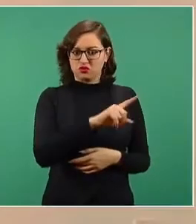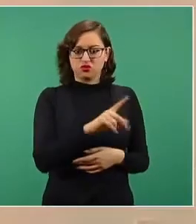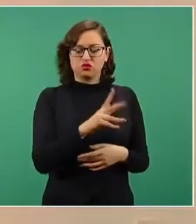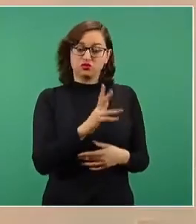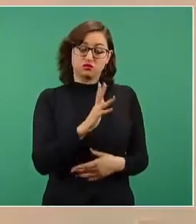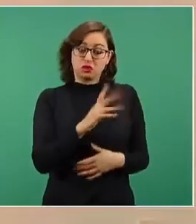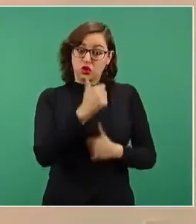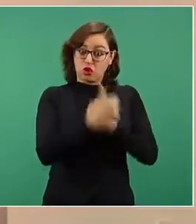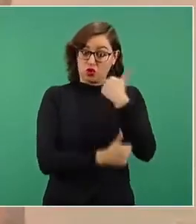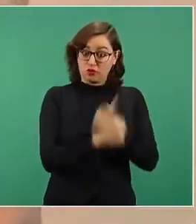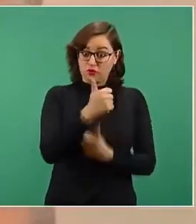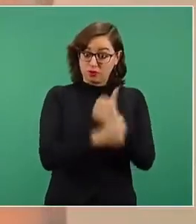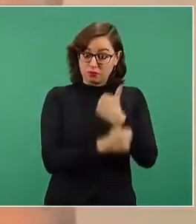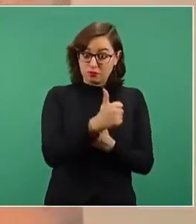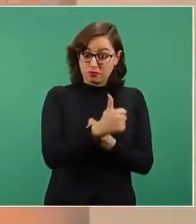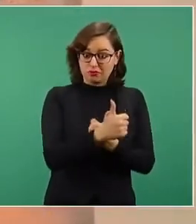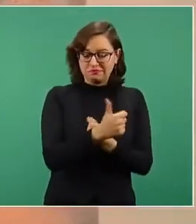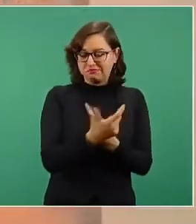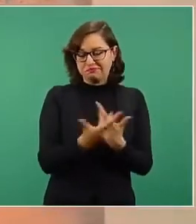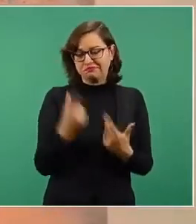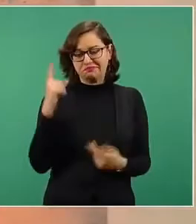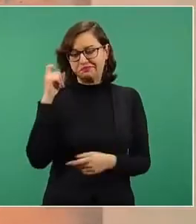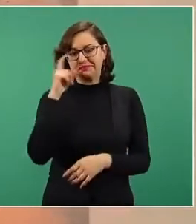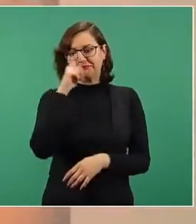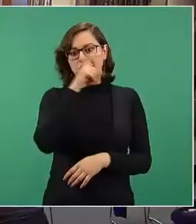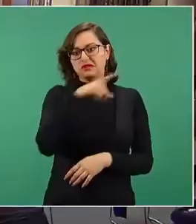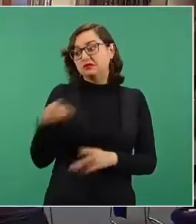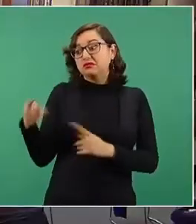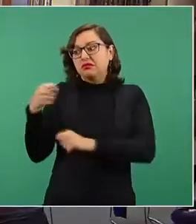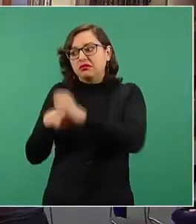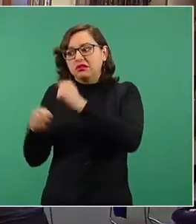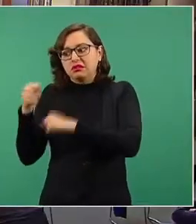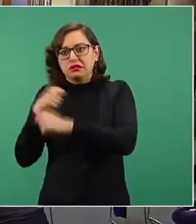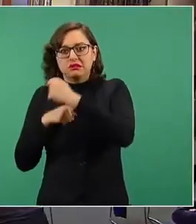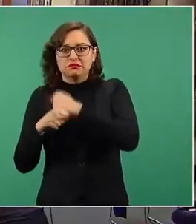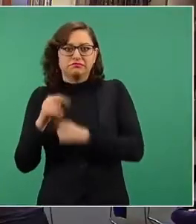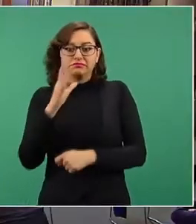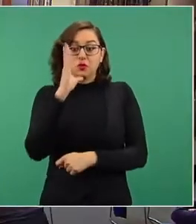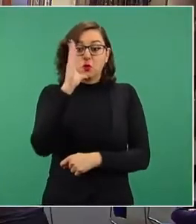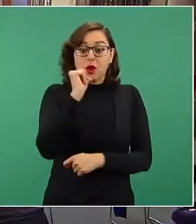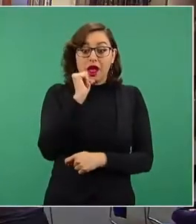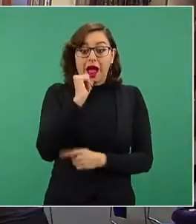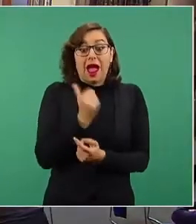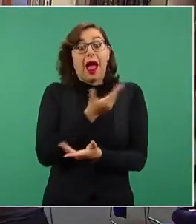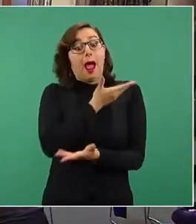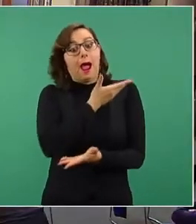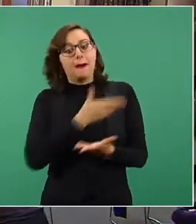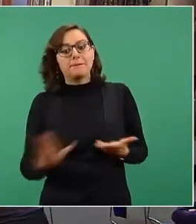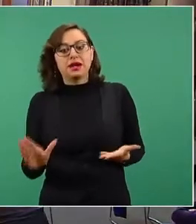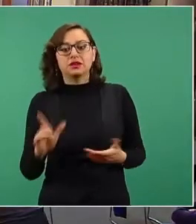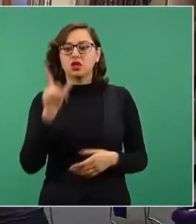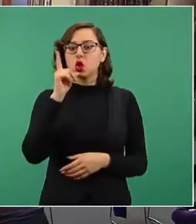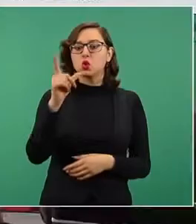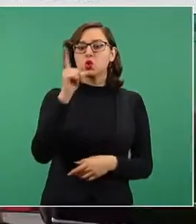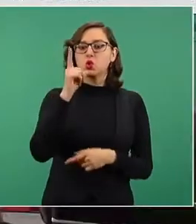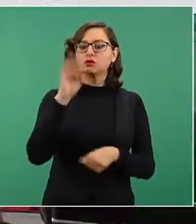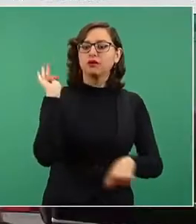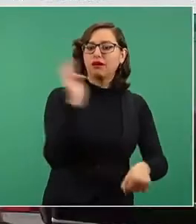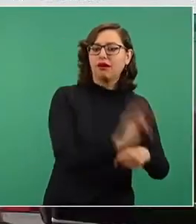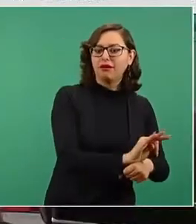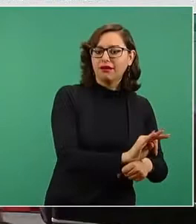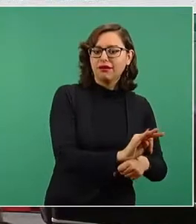diferente o desleal con una tienda de abarrotes, pues ahora está el recibo de la luz. Y entonces,